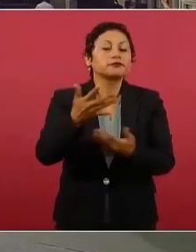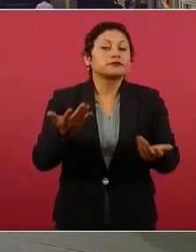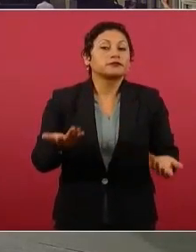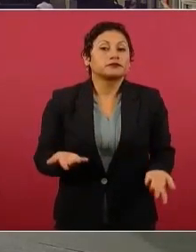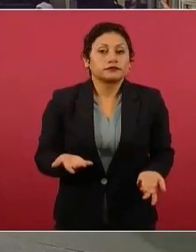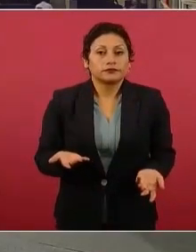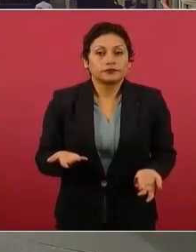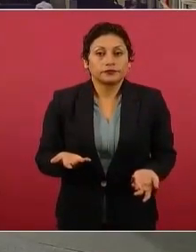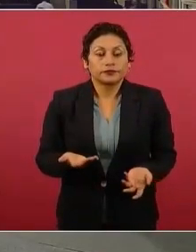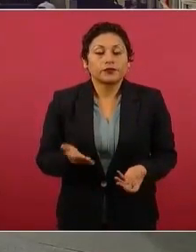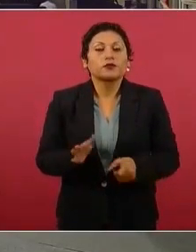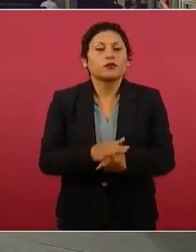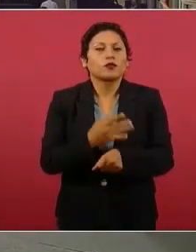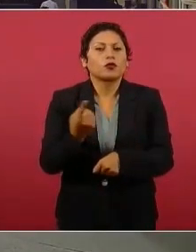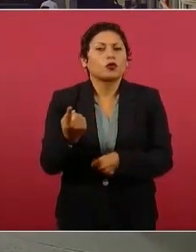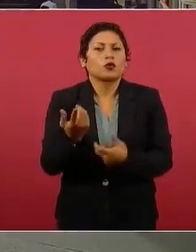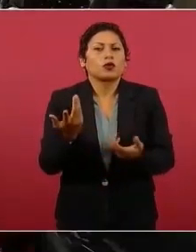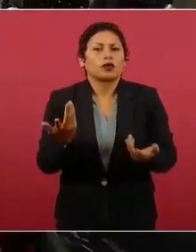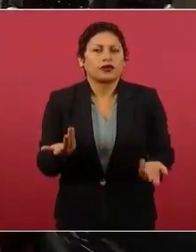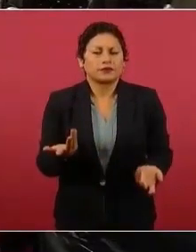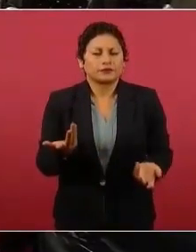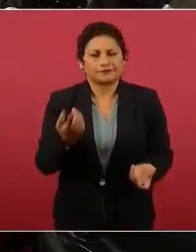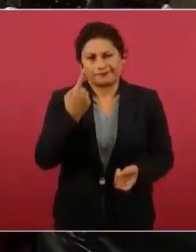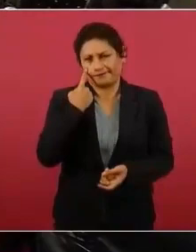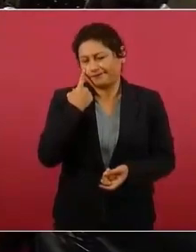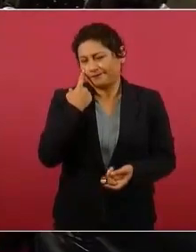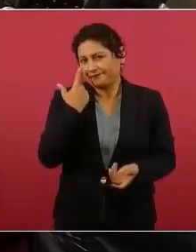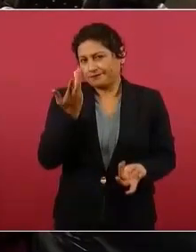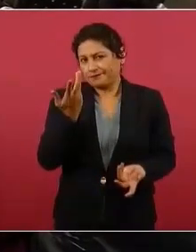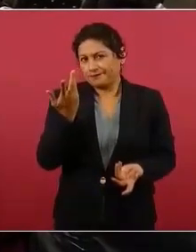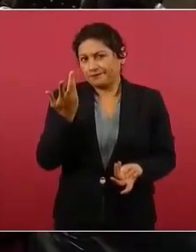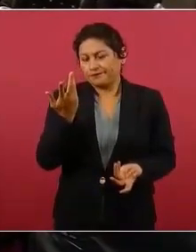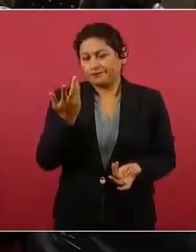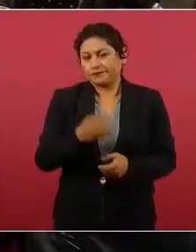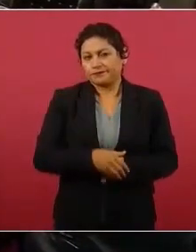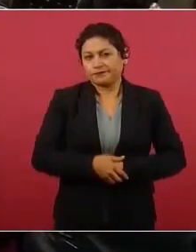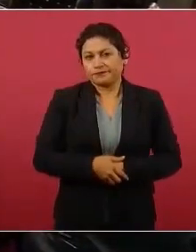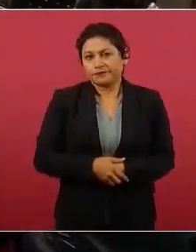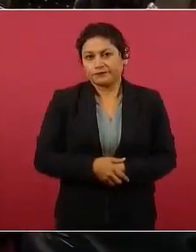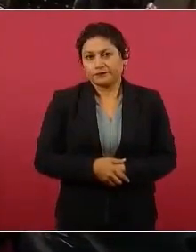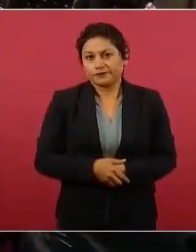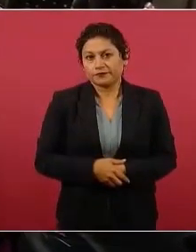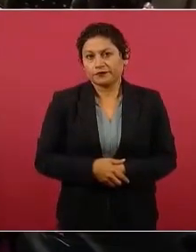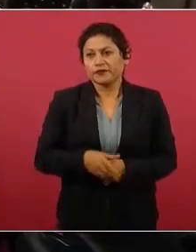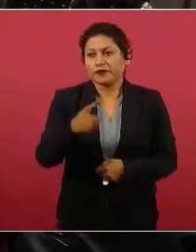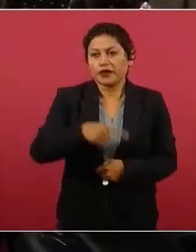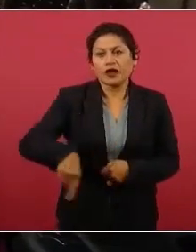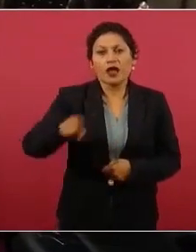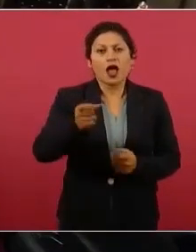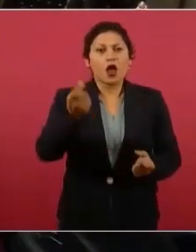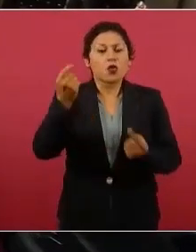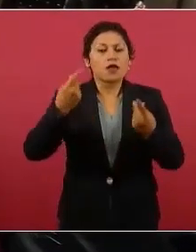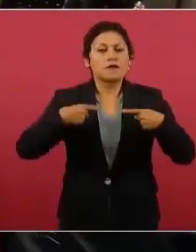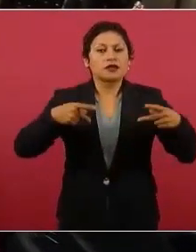¿por qué les causa tanto coraje?